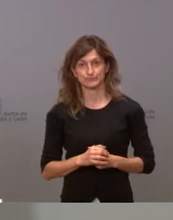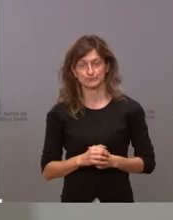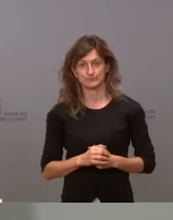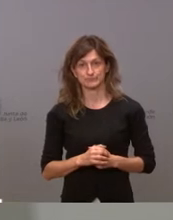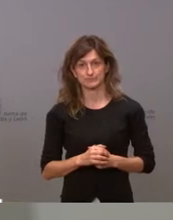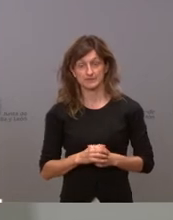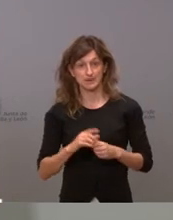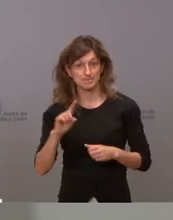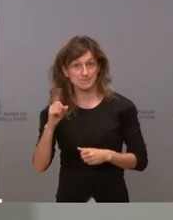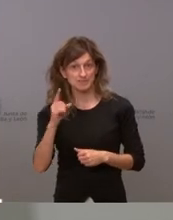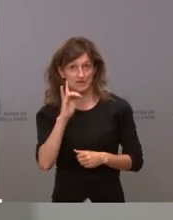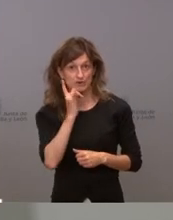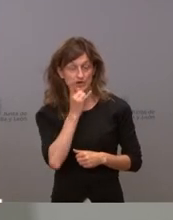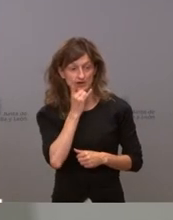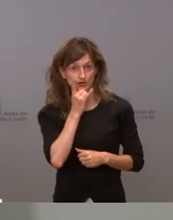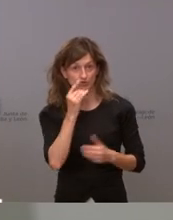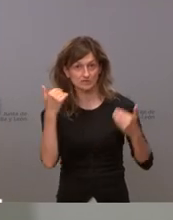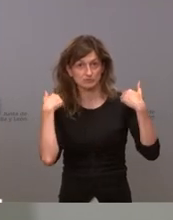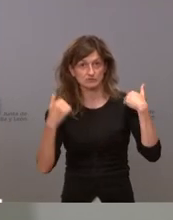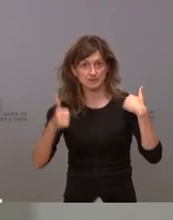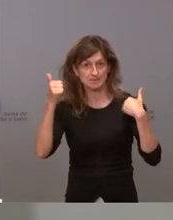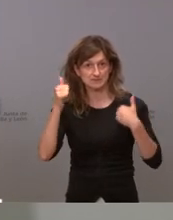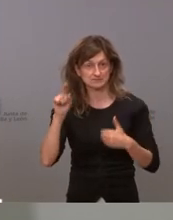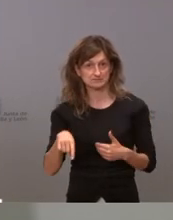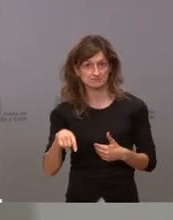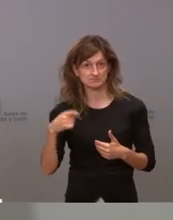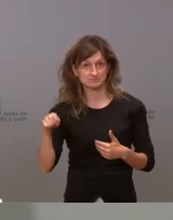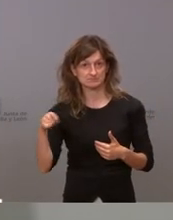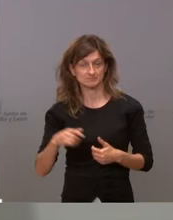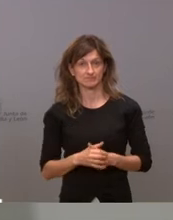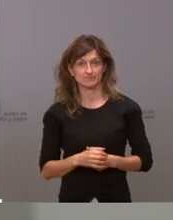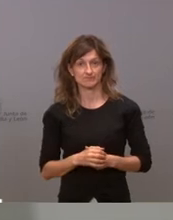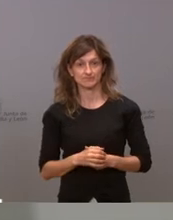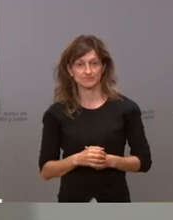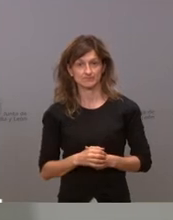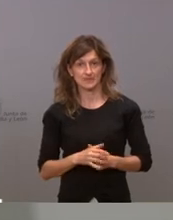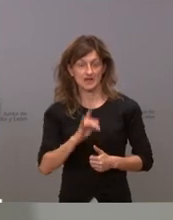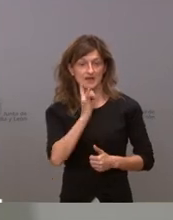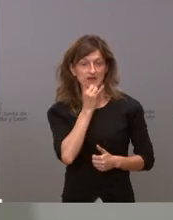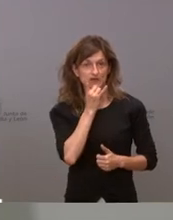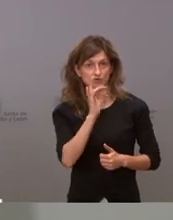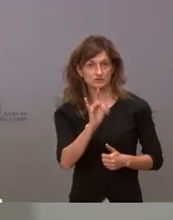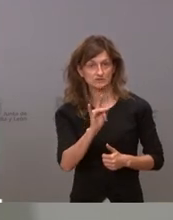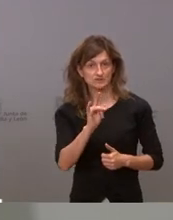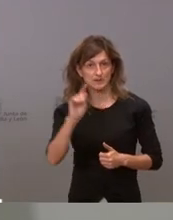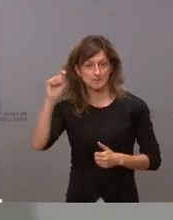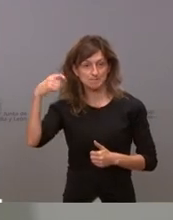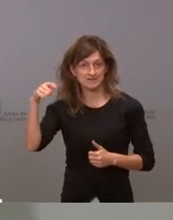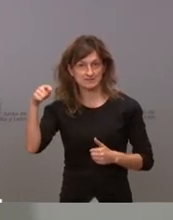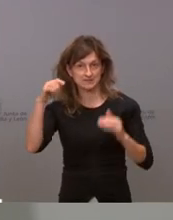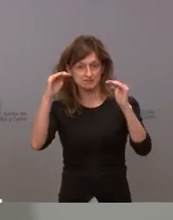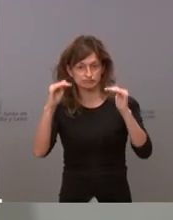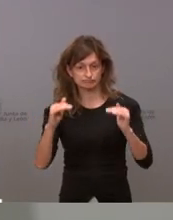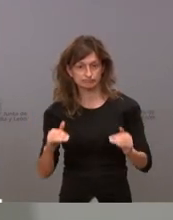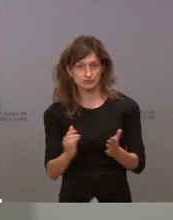y el primero quien más responsabilidad tiene pero hemos cometido errores sí del presidente del gobierno para abajo